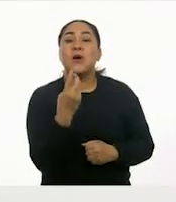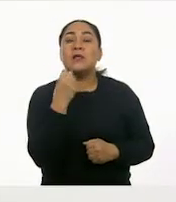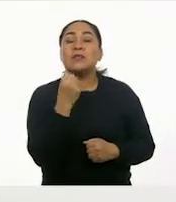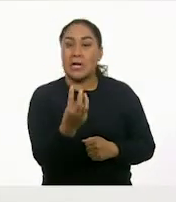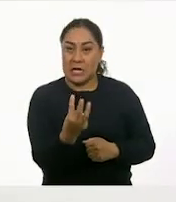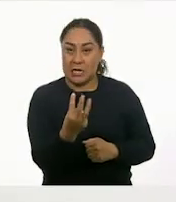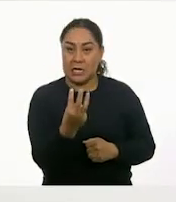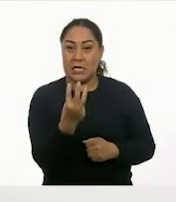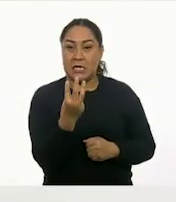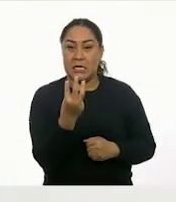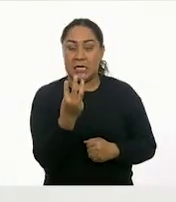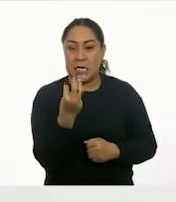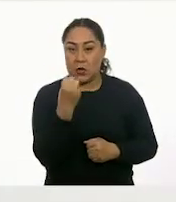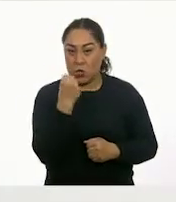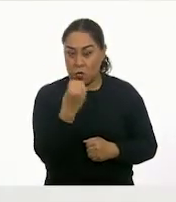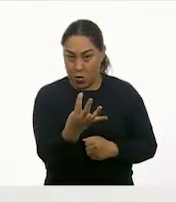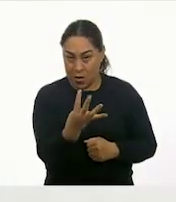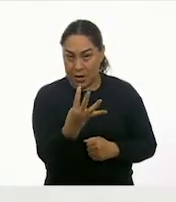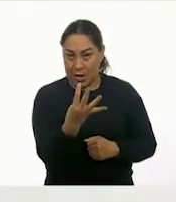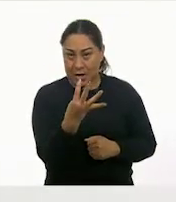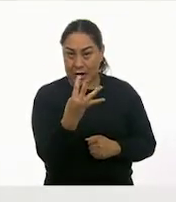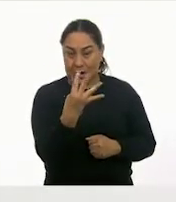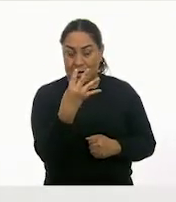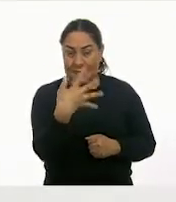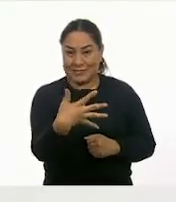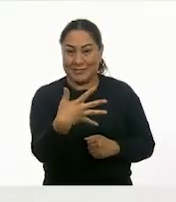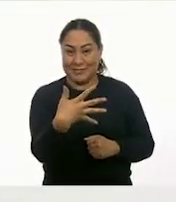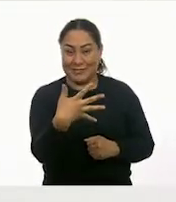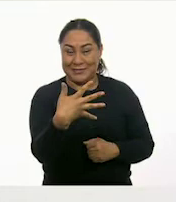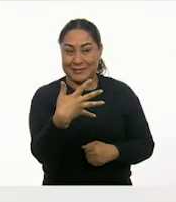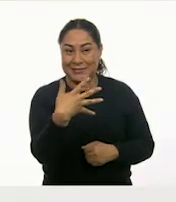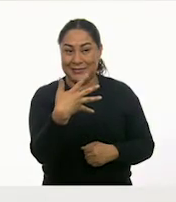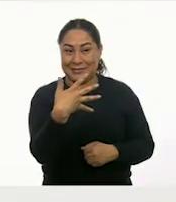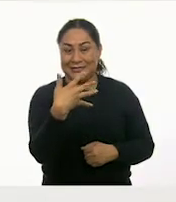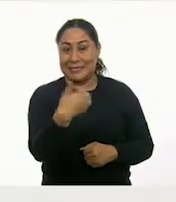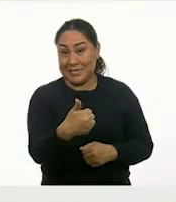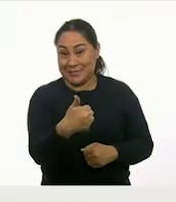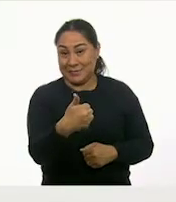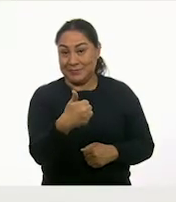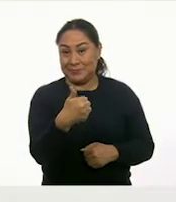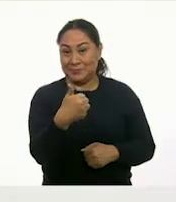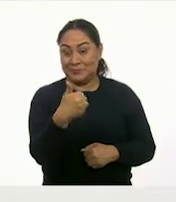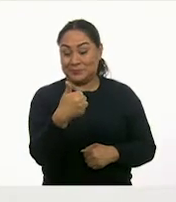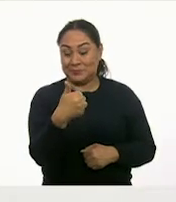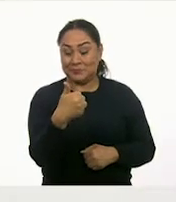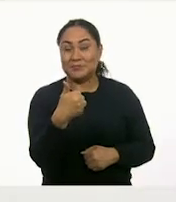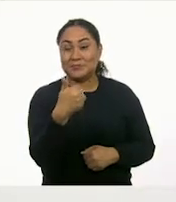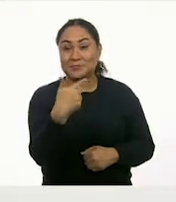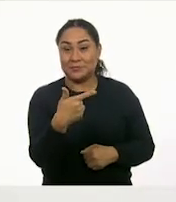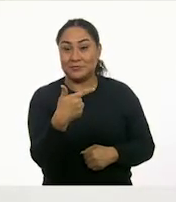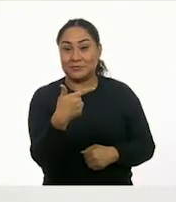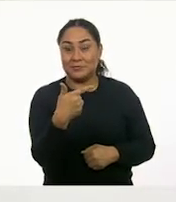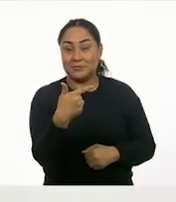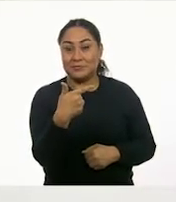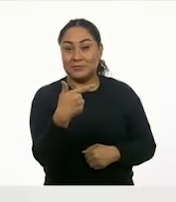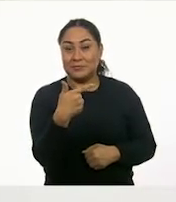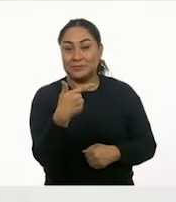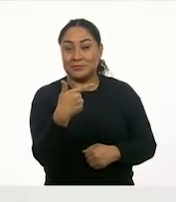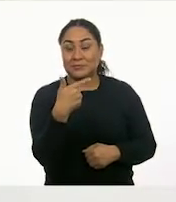tres, cuatro, cinco, seis, siete,